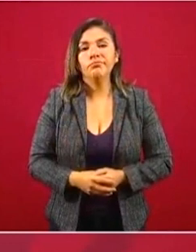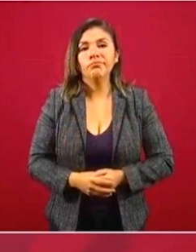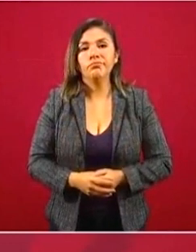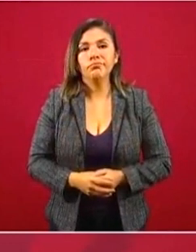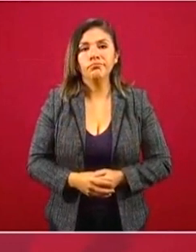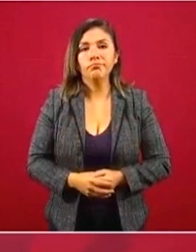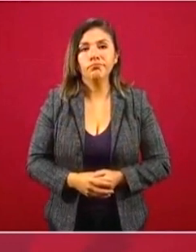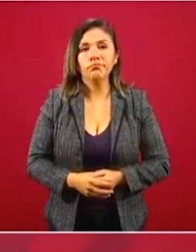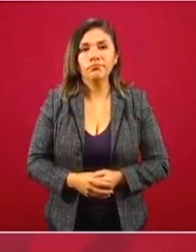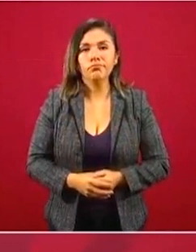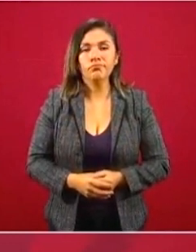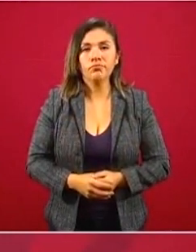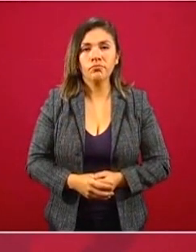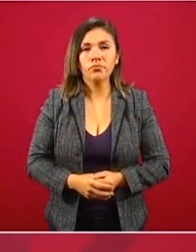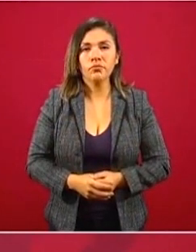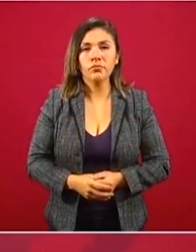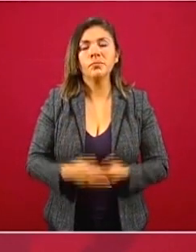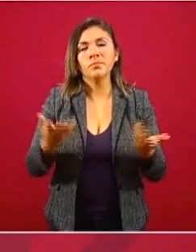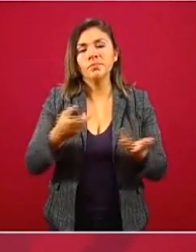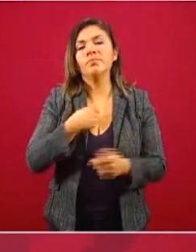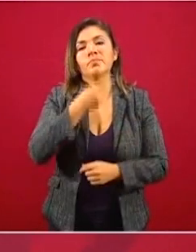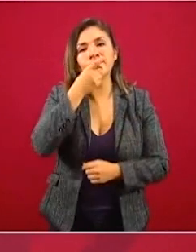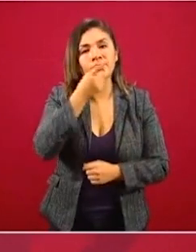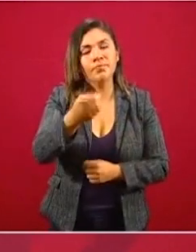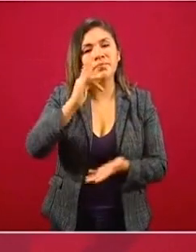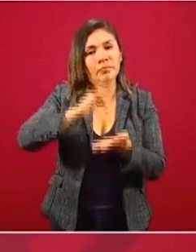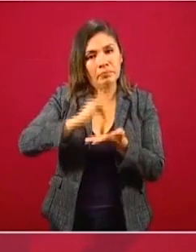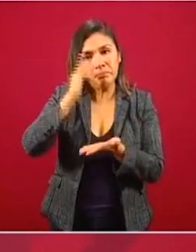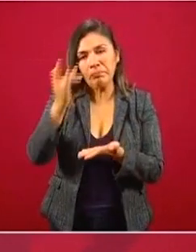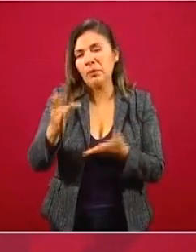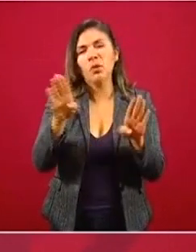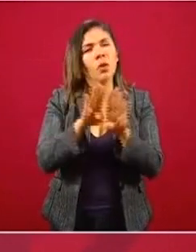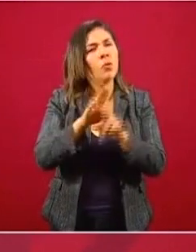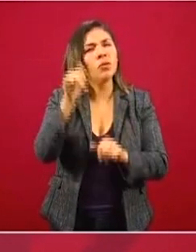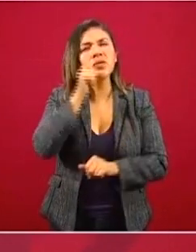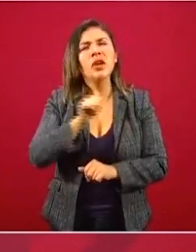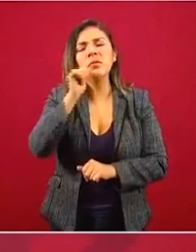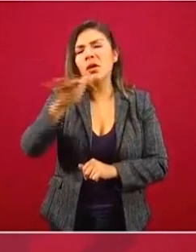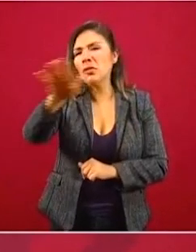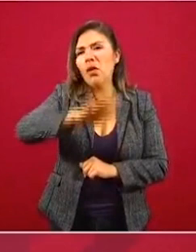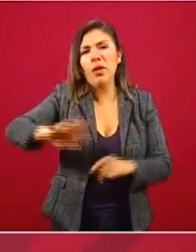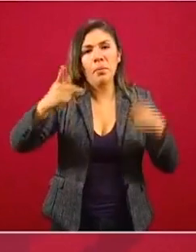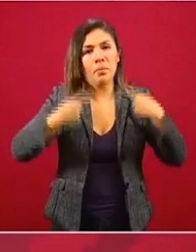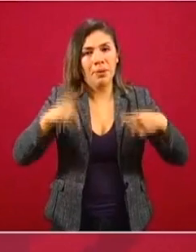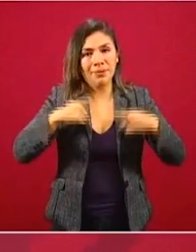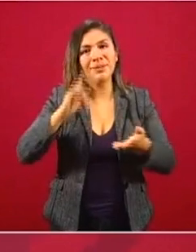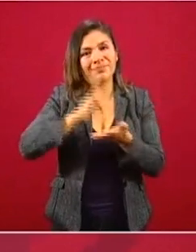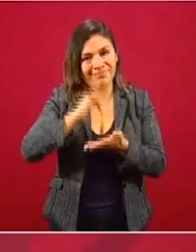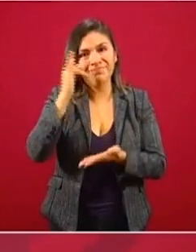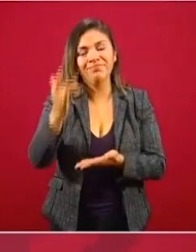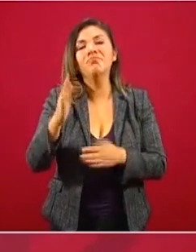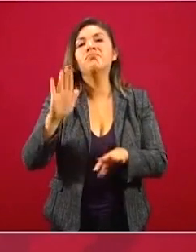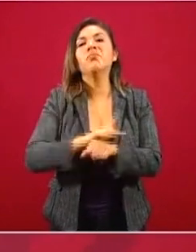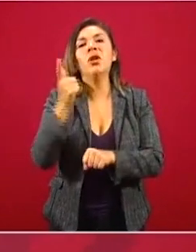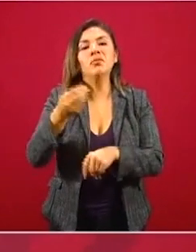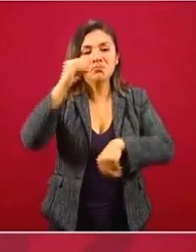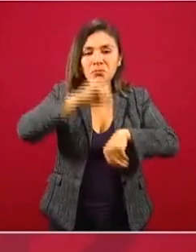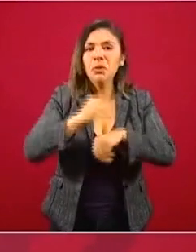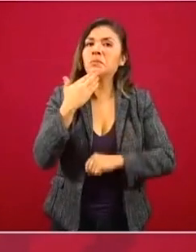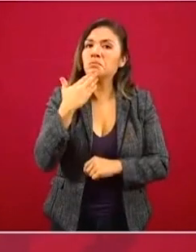agradecerle mucho, como siempre, a la gente por su buen